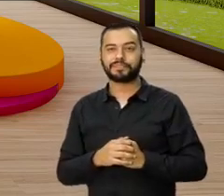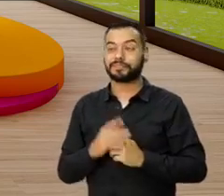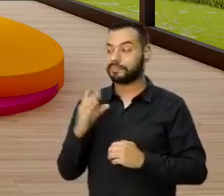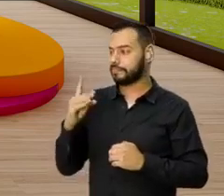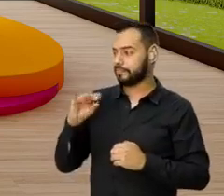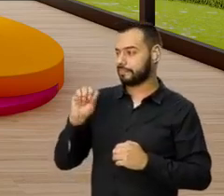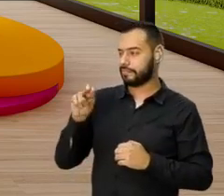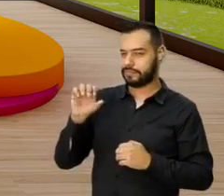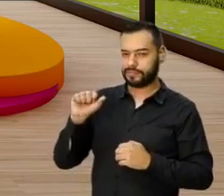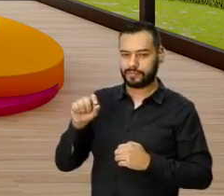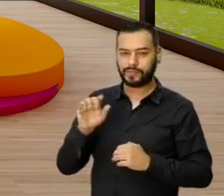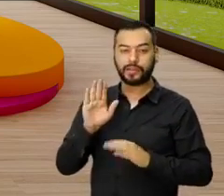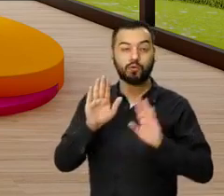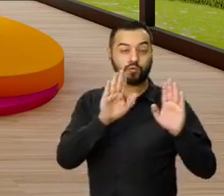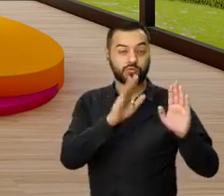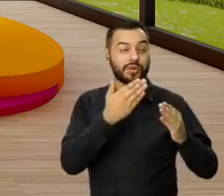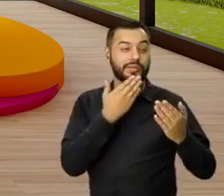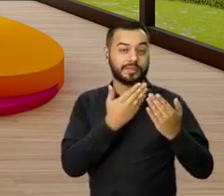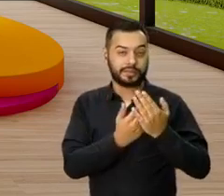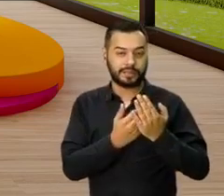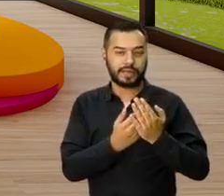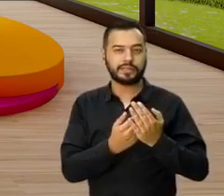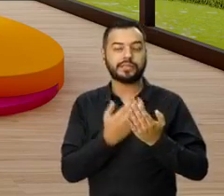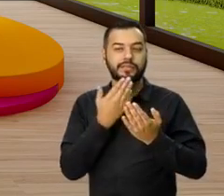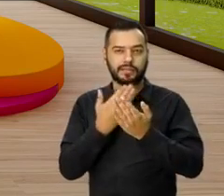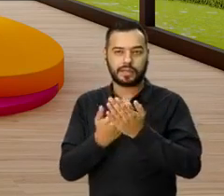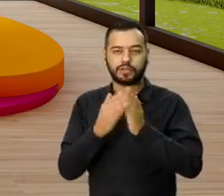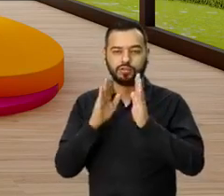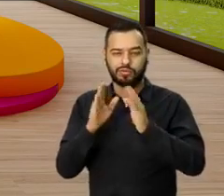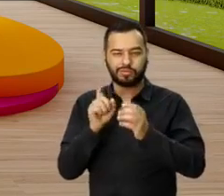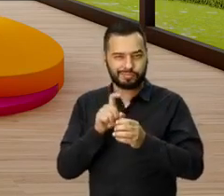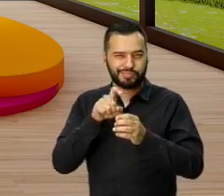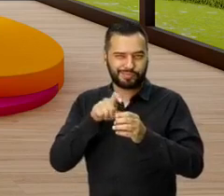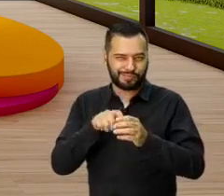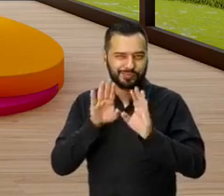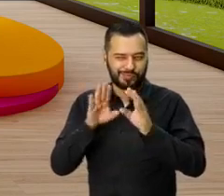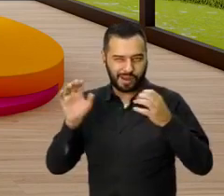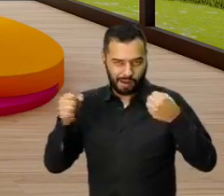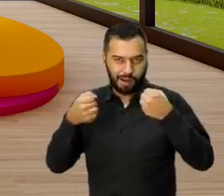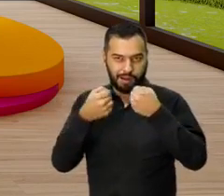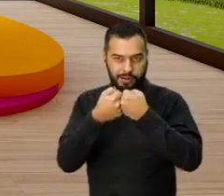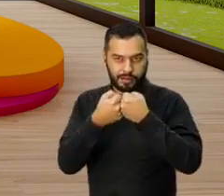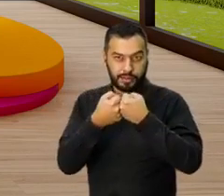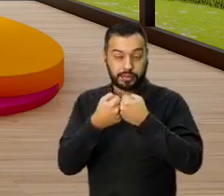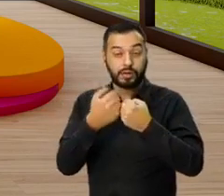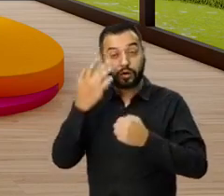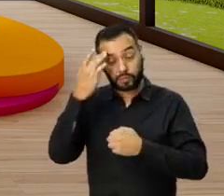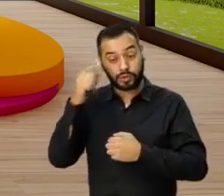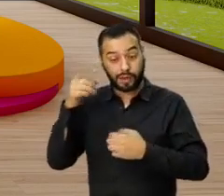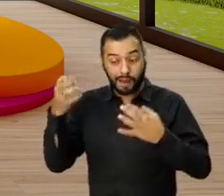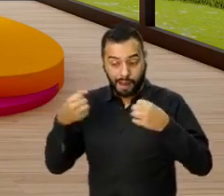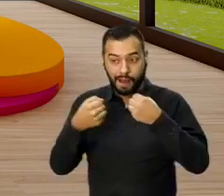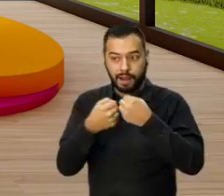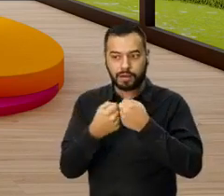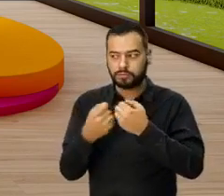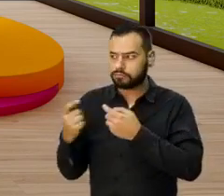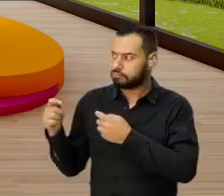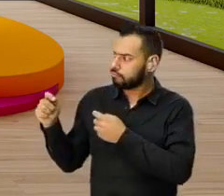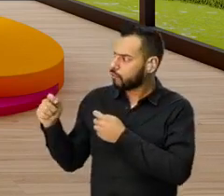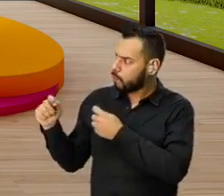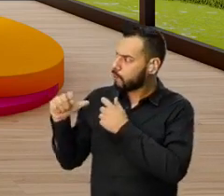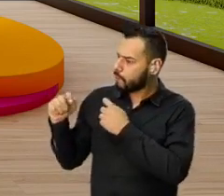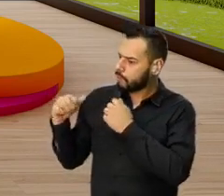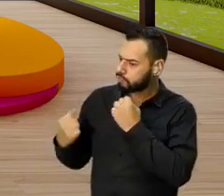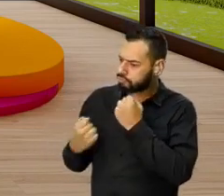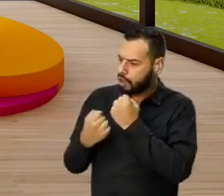Diana Andreano, igualmente a ustedes, gracias, gracias por hacer parte de esta alianza, porque yo creo que esta alianza trae muchos beneficios